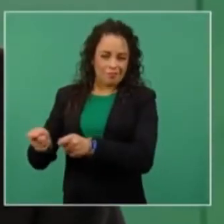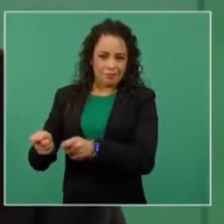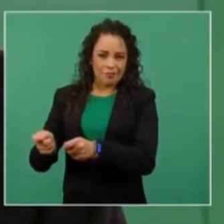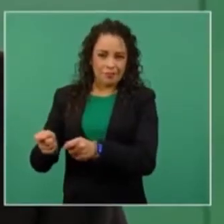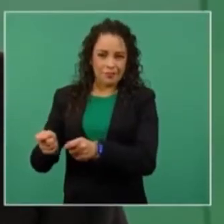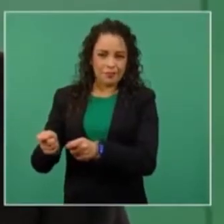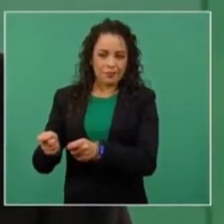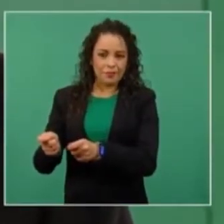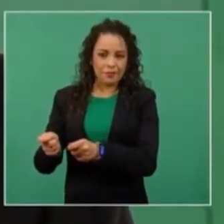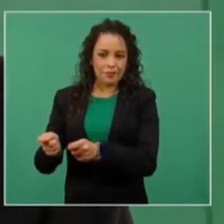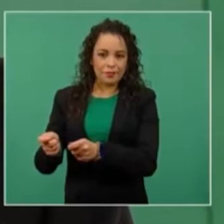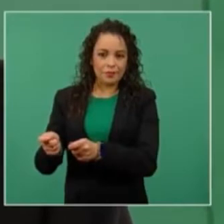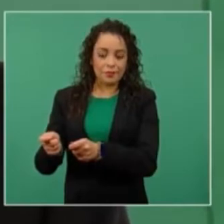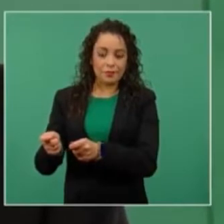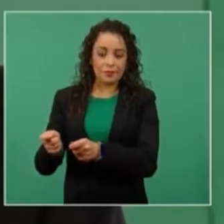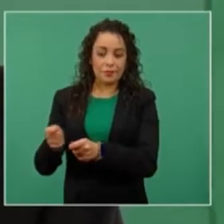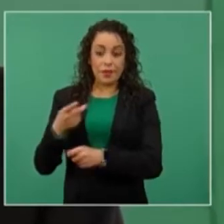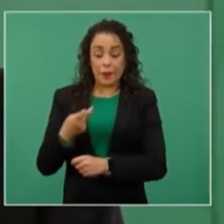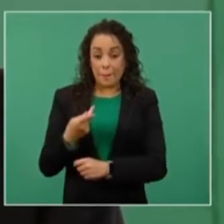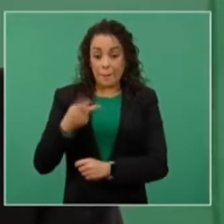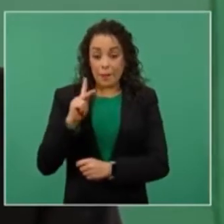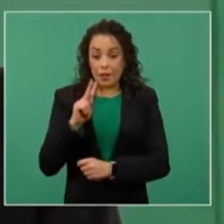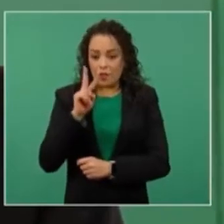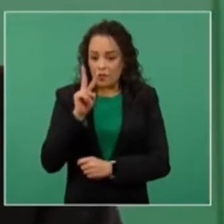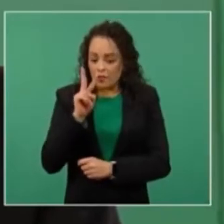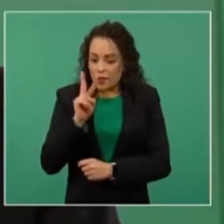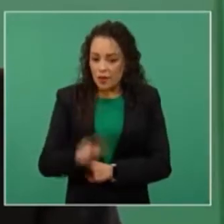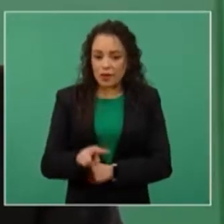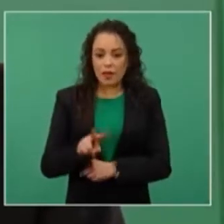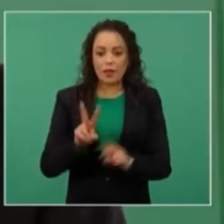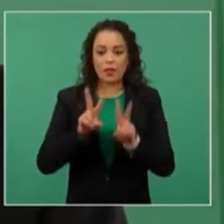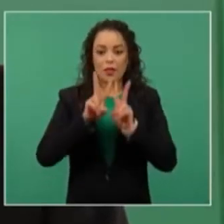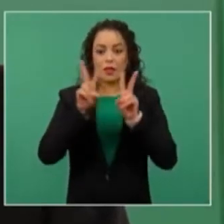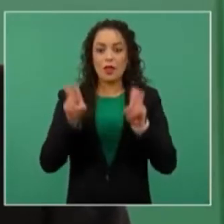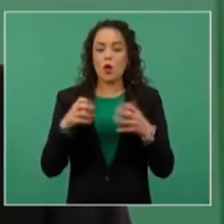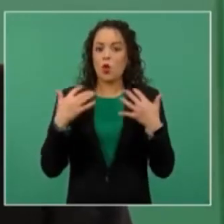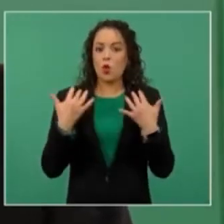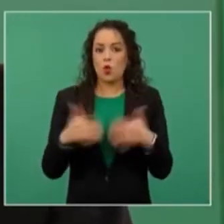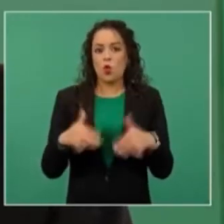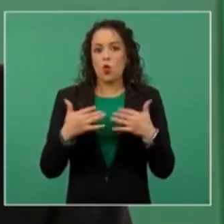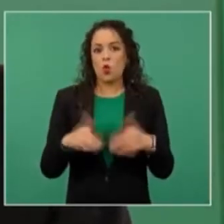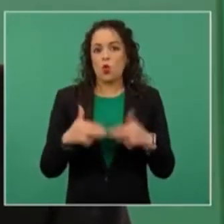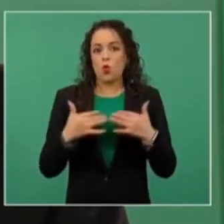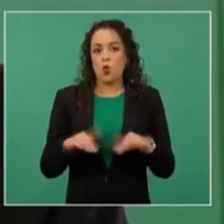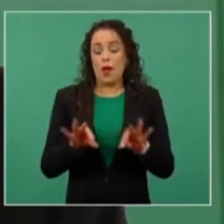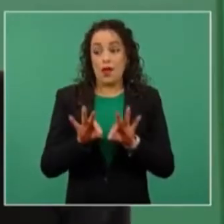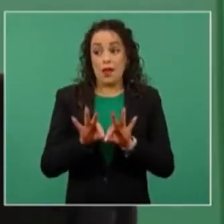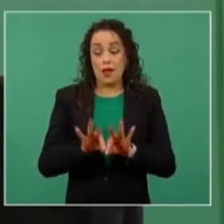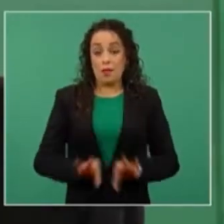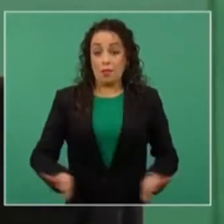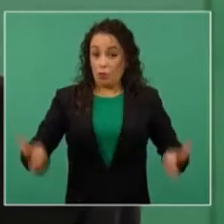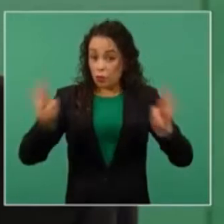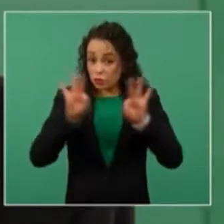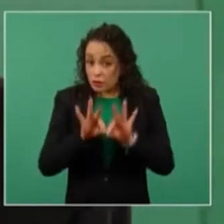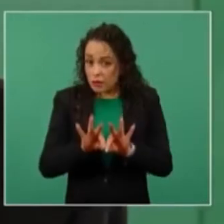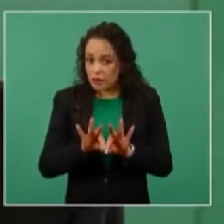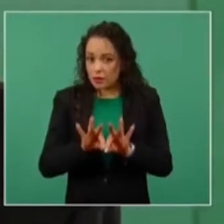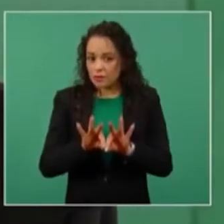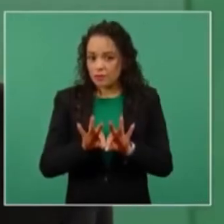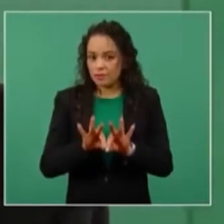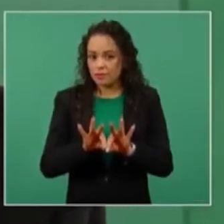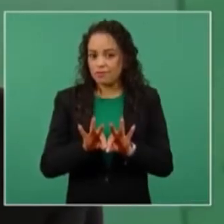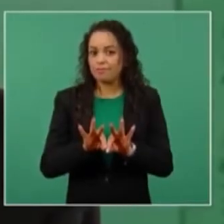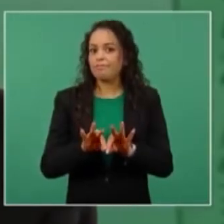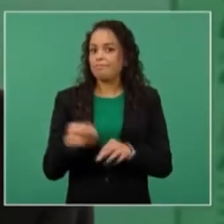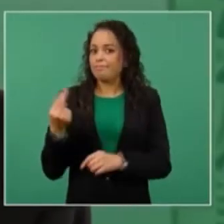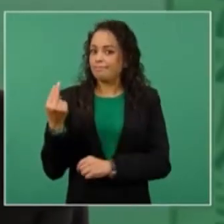general, un asunto realmente importa, se busca a